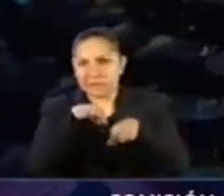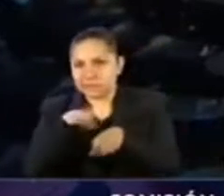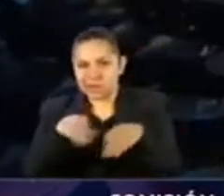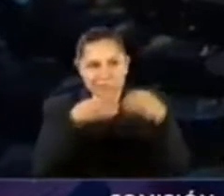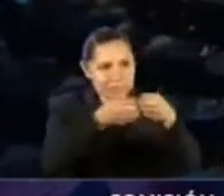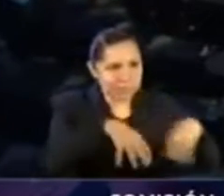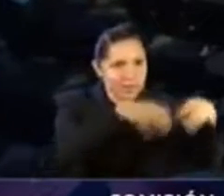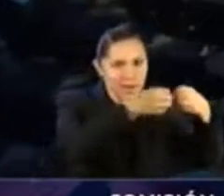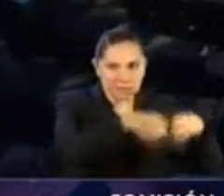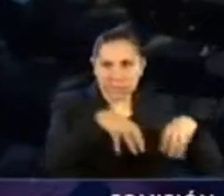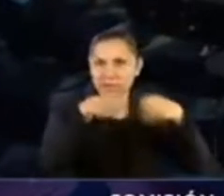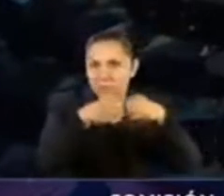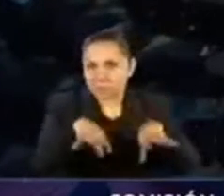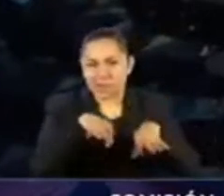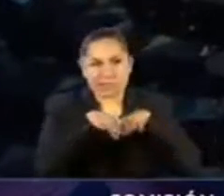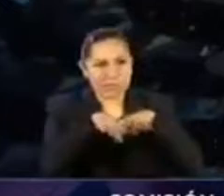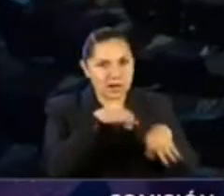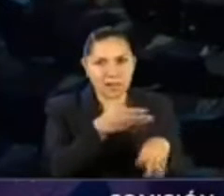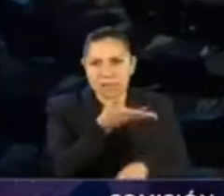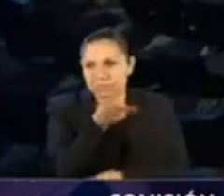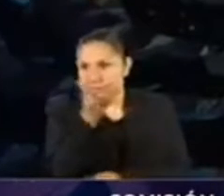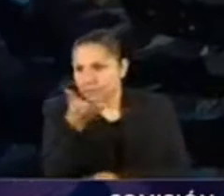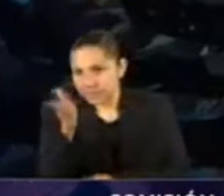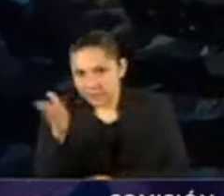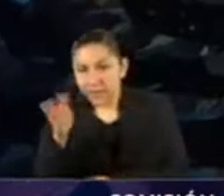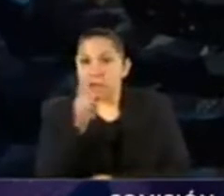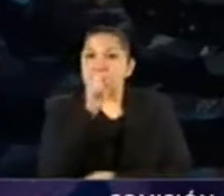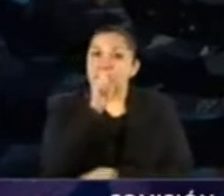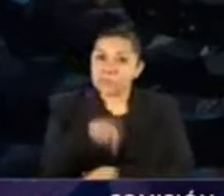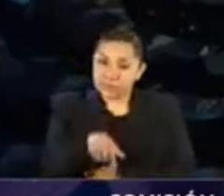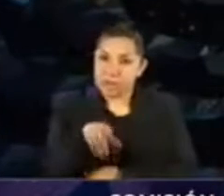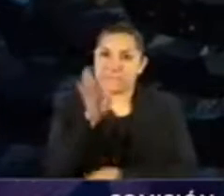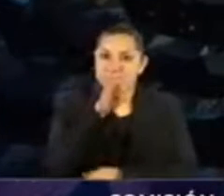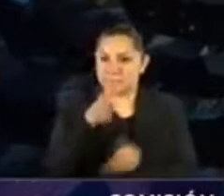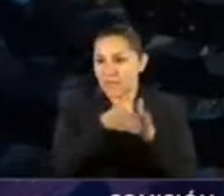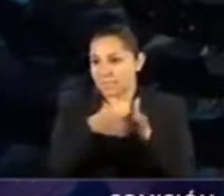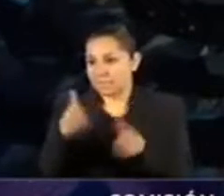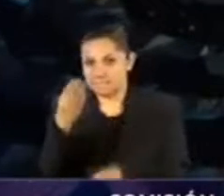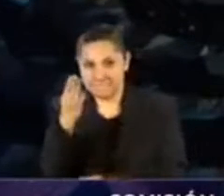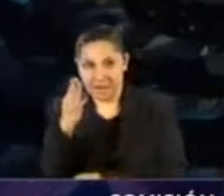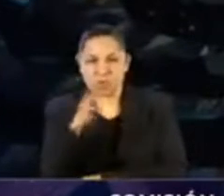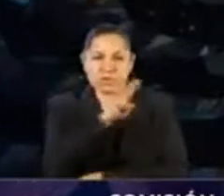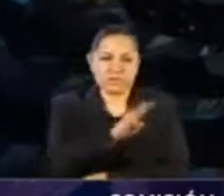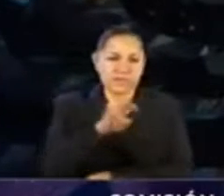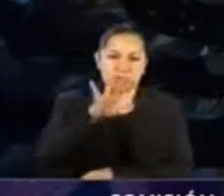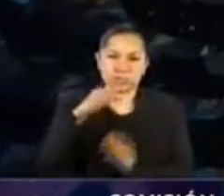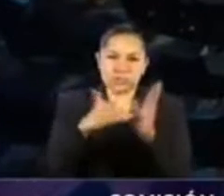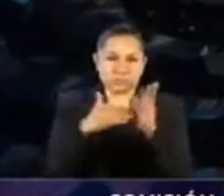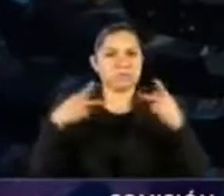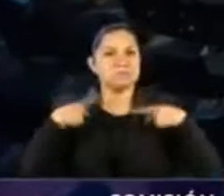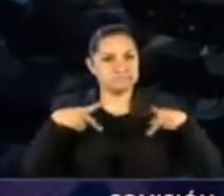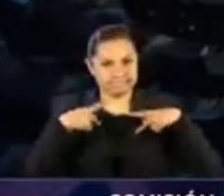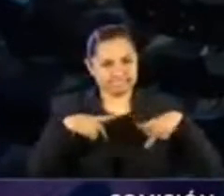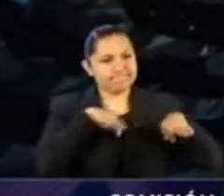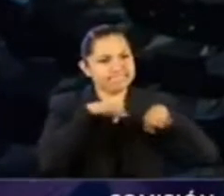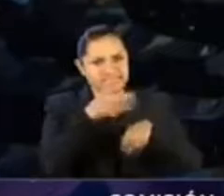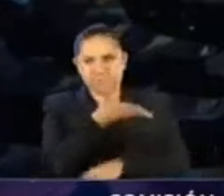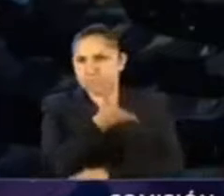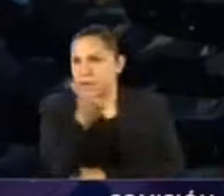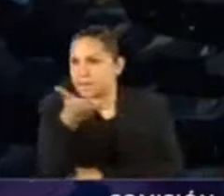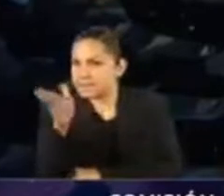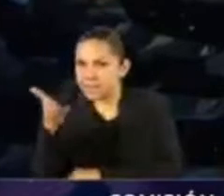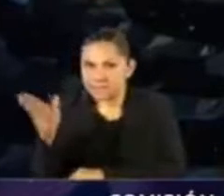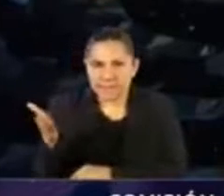perder o se perdieron otros trescientos cincuenta mil puestos de trabajo. ¿Cómo están haciendo los